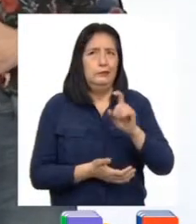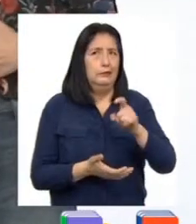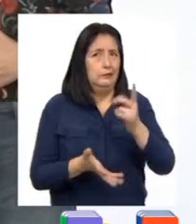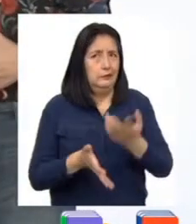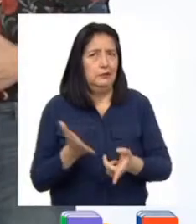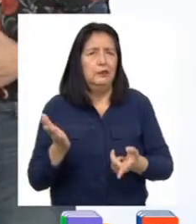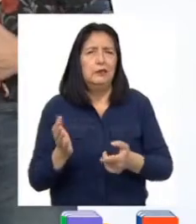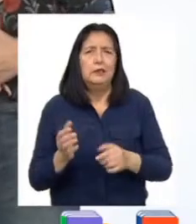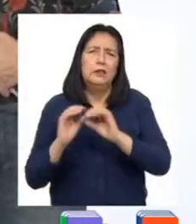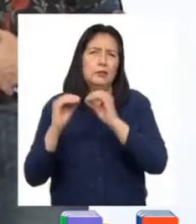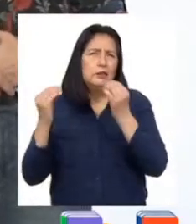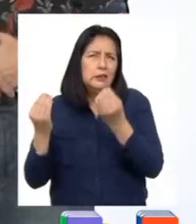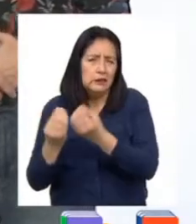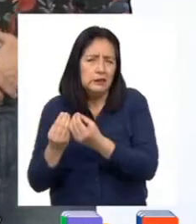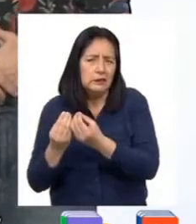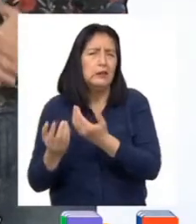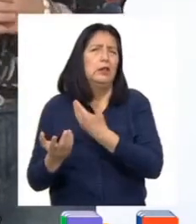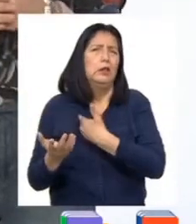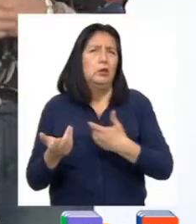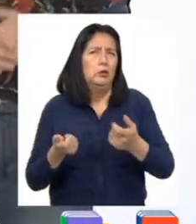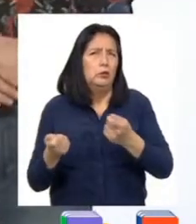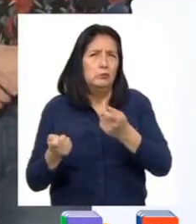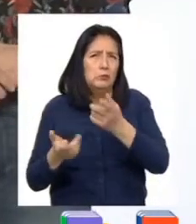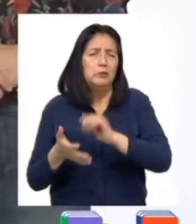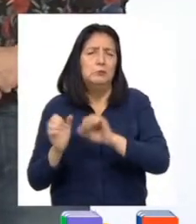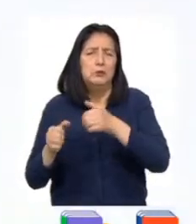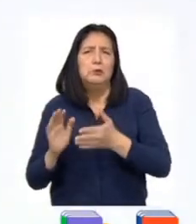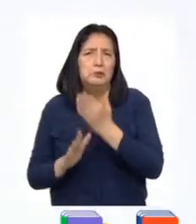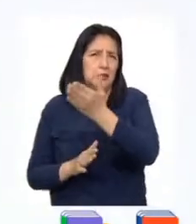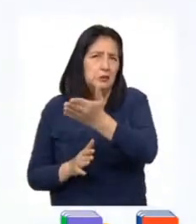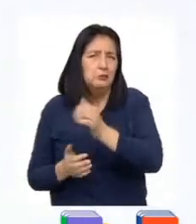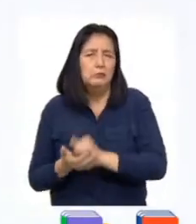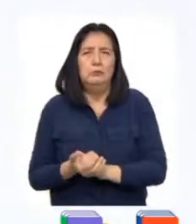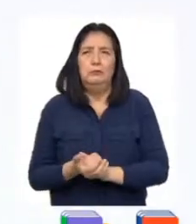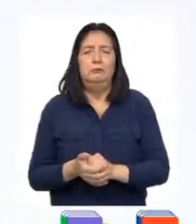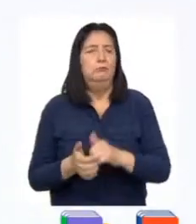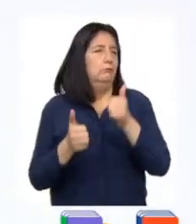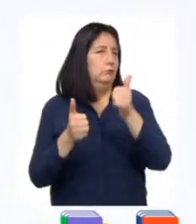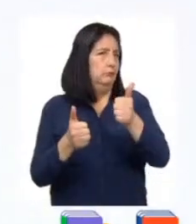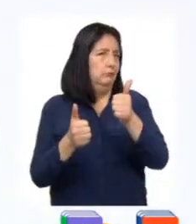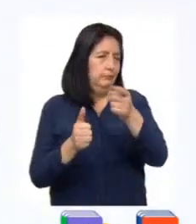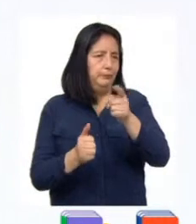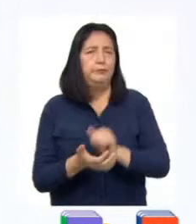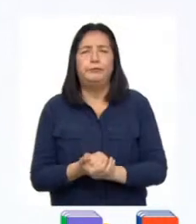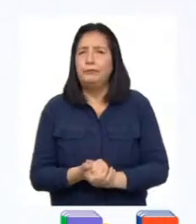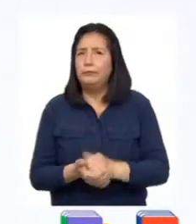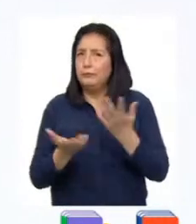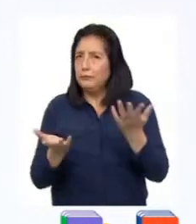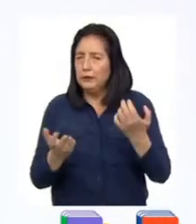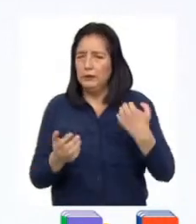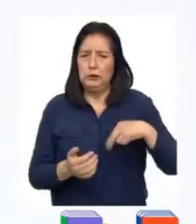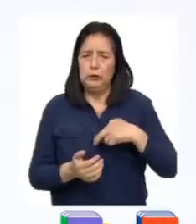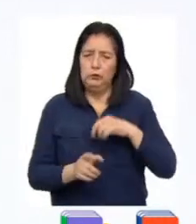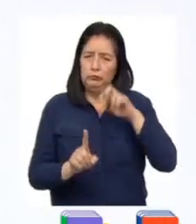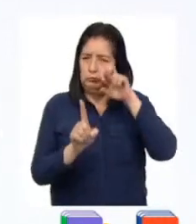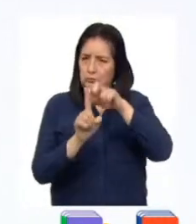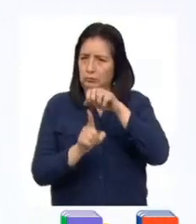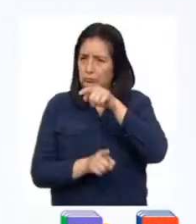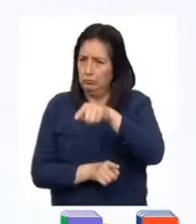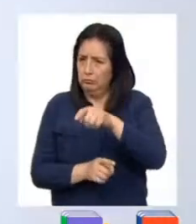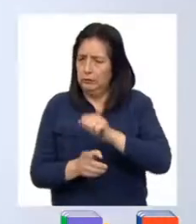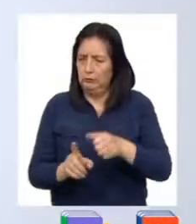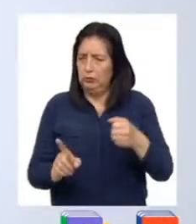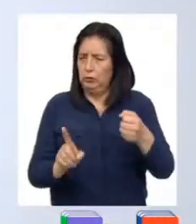¿a qué institución o entidad del Estado podemos recurrir? Buen punto. Si somos testigos de un caso de